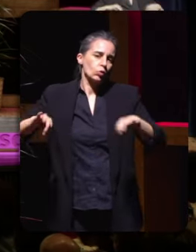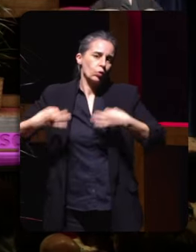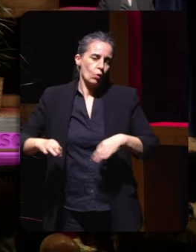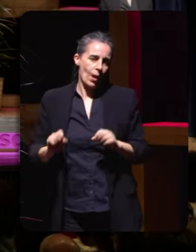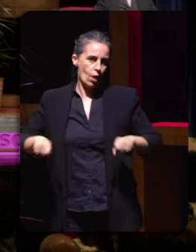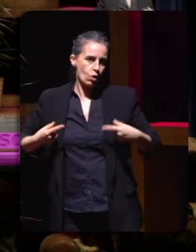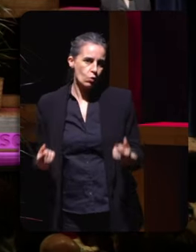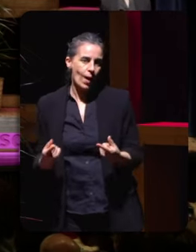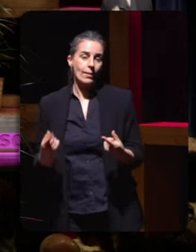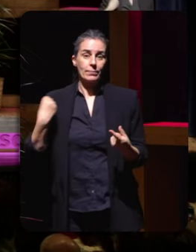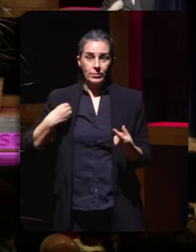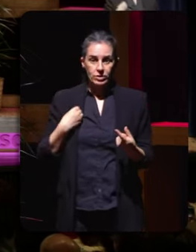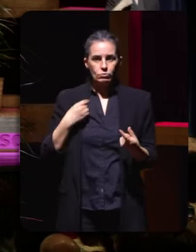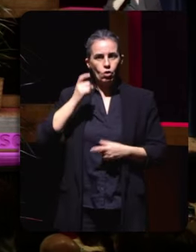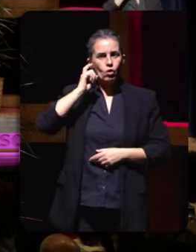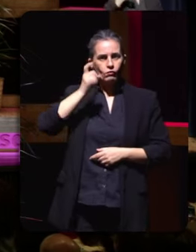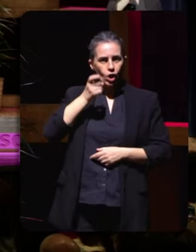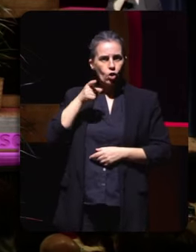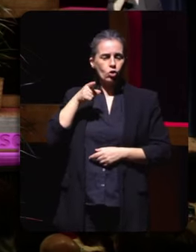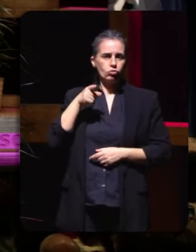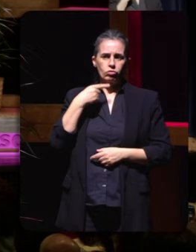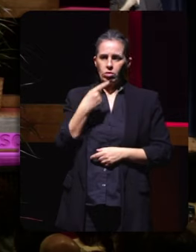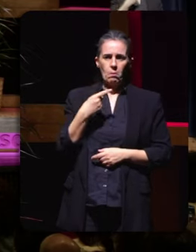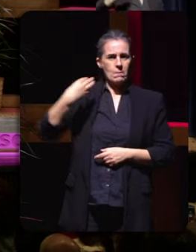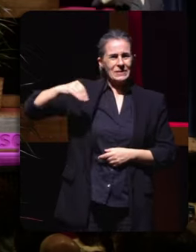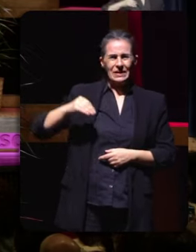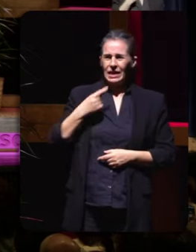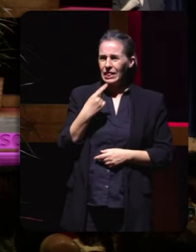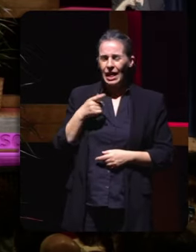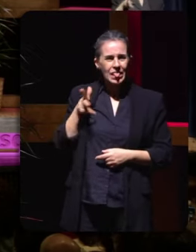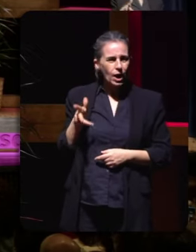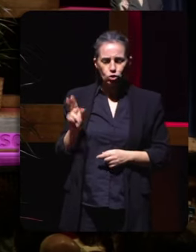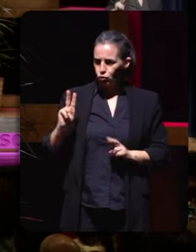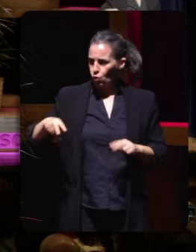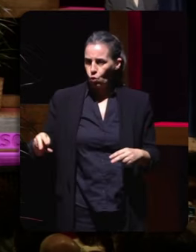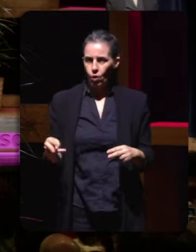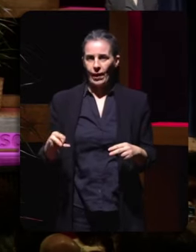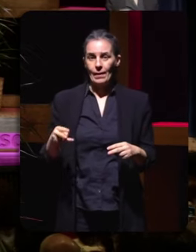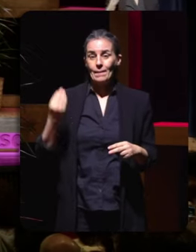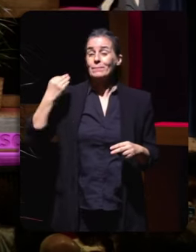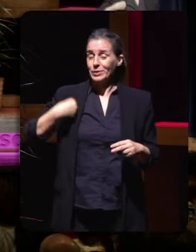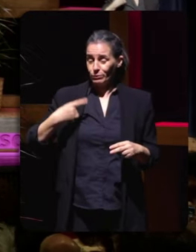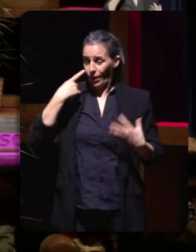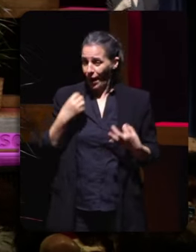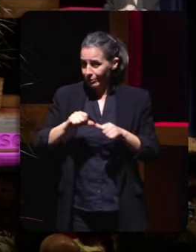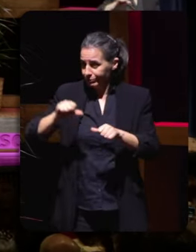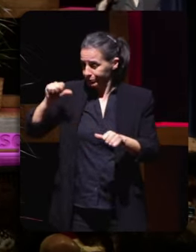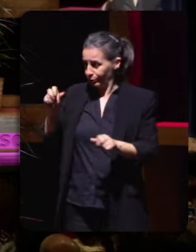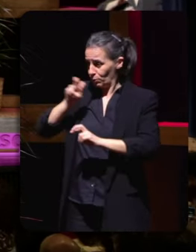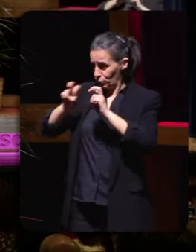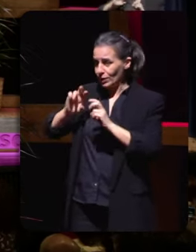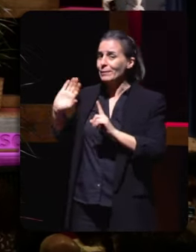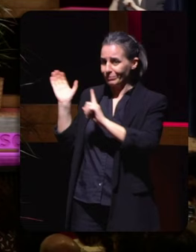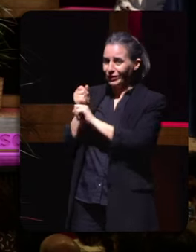seu partido nunca había dito que o aborto era un direito. E recuerden tamén como a fonoteca é implacable e encontramos a un Feijo dicendo que o aborto é un